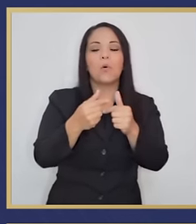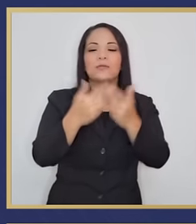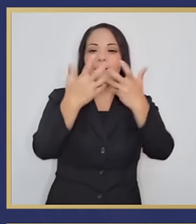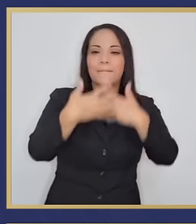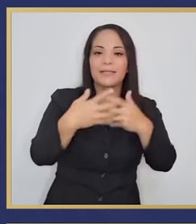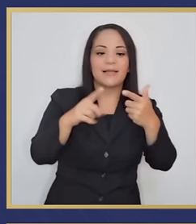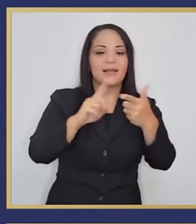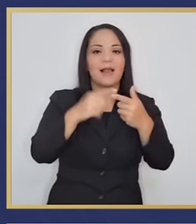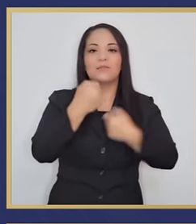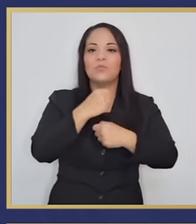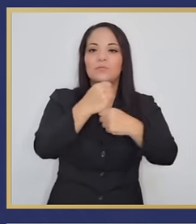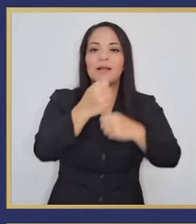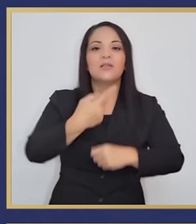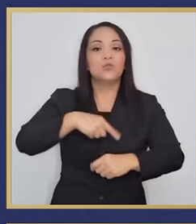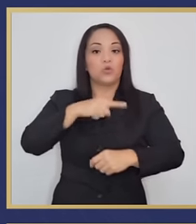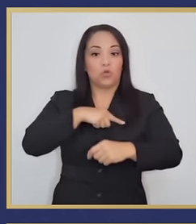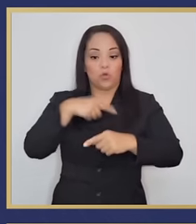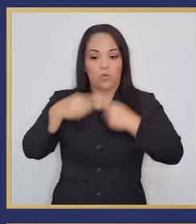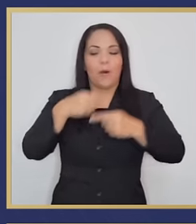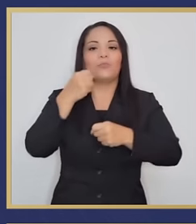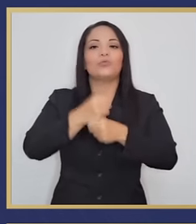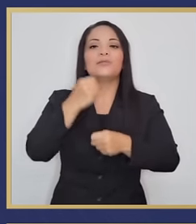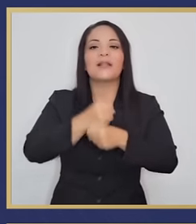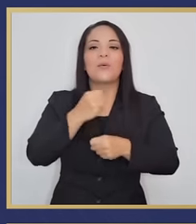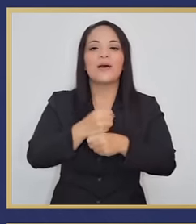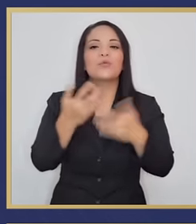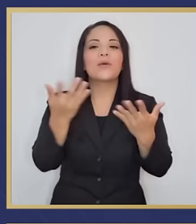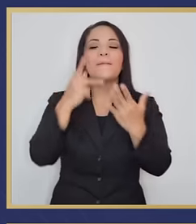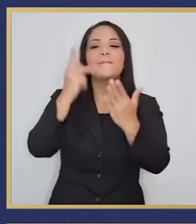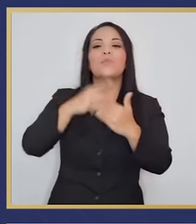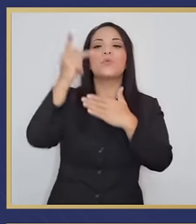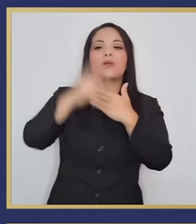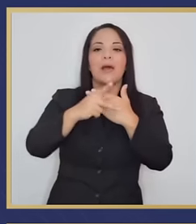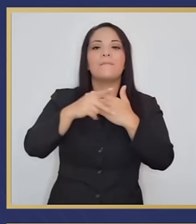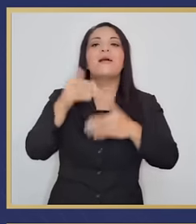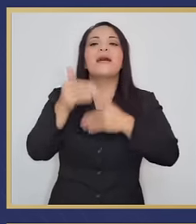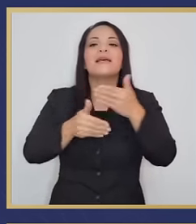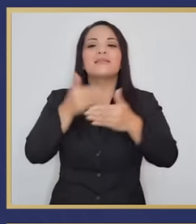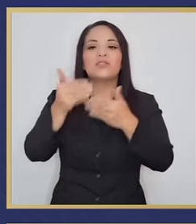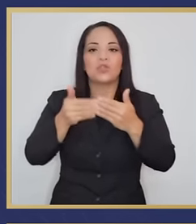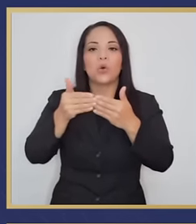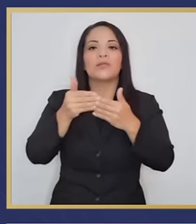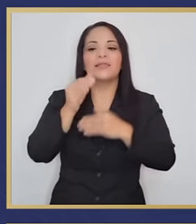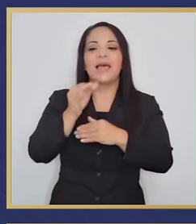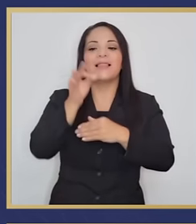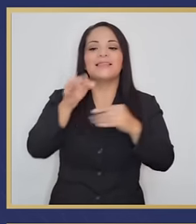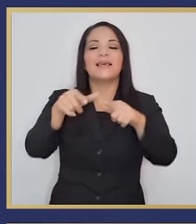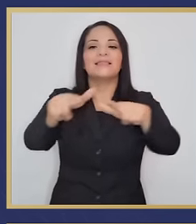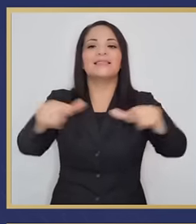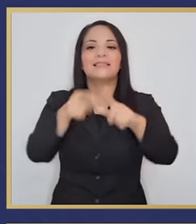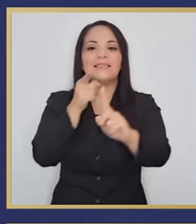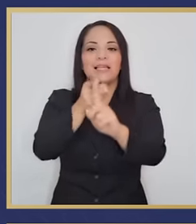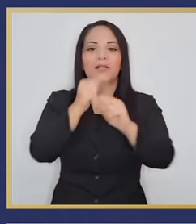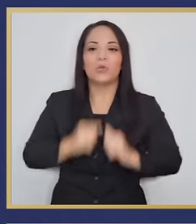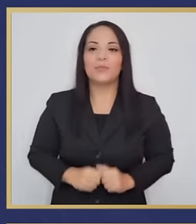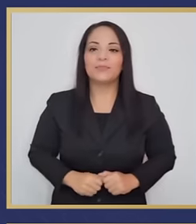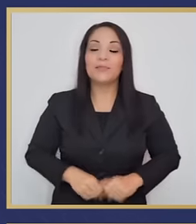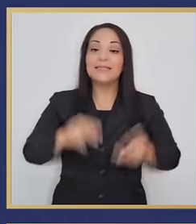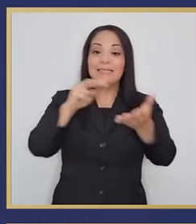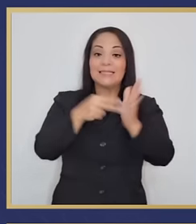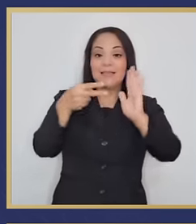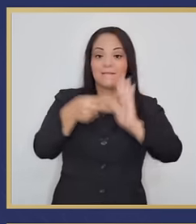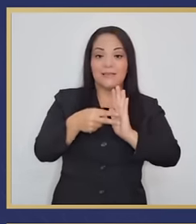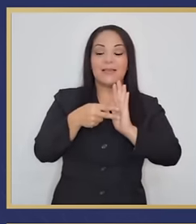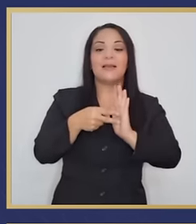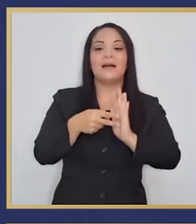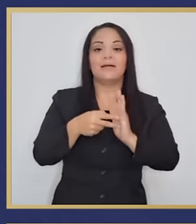cámaras locales de turismo, vamos y estamos trabajando en el programa de gestión de destino. O sea,